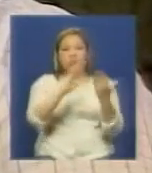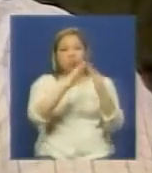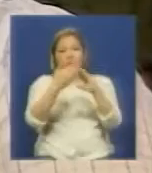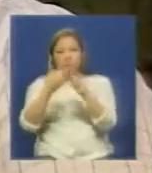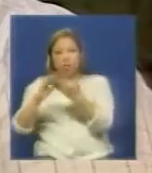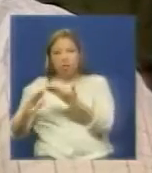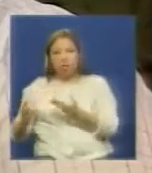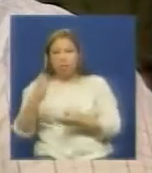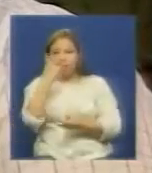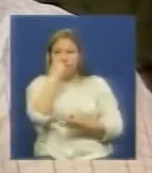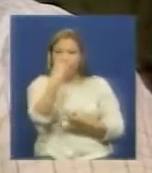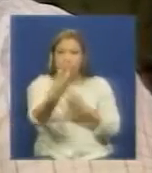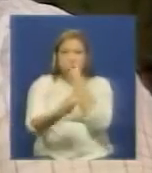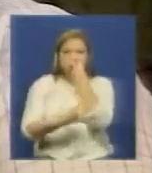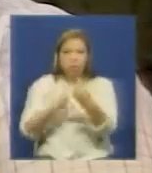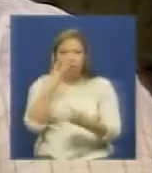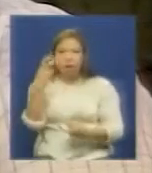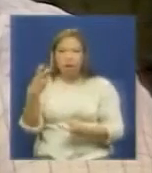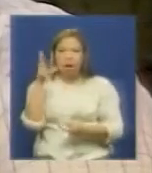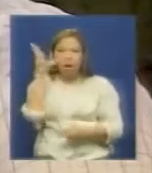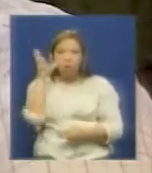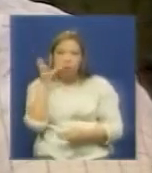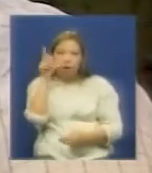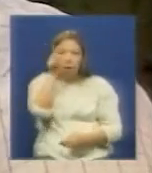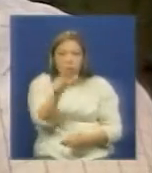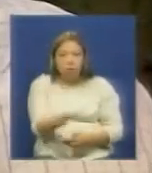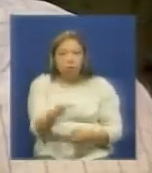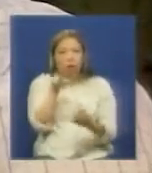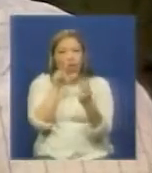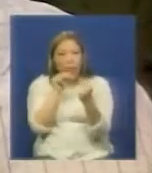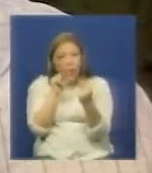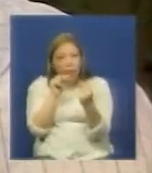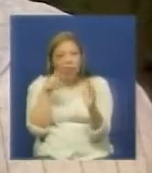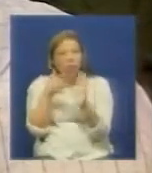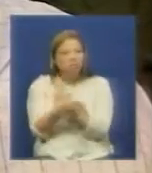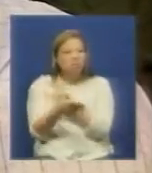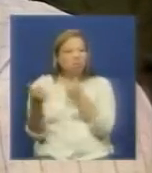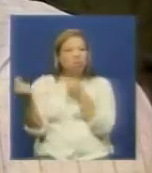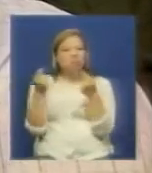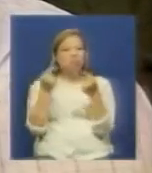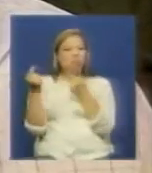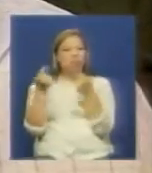comunidades a escuchar a ese pueblo para llevar a la asamblea esa voz